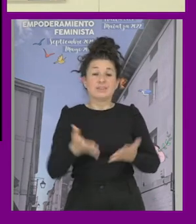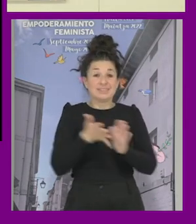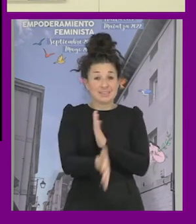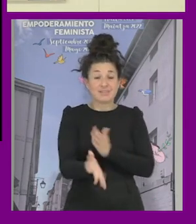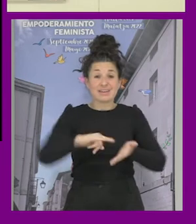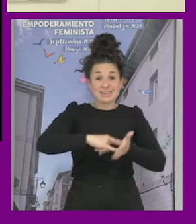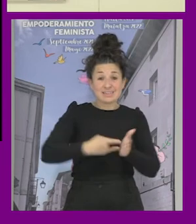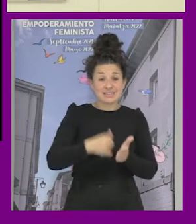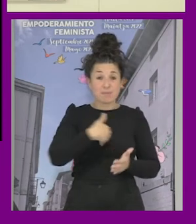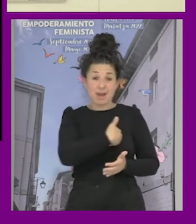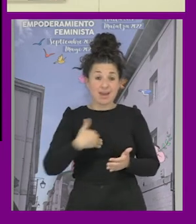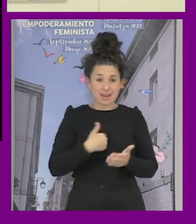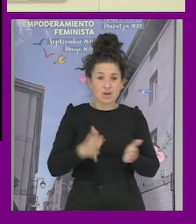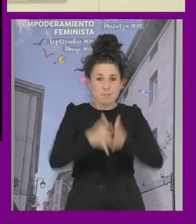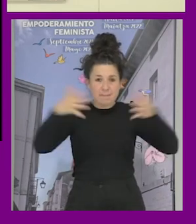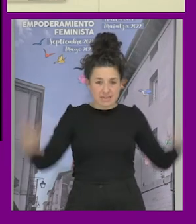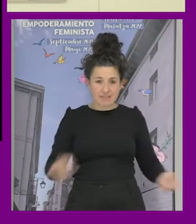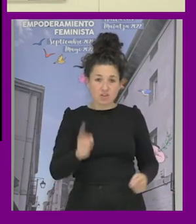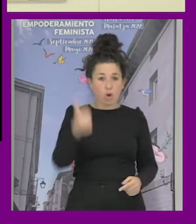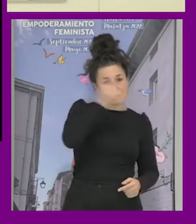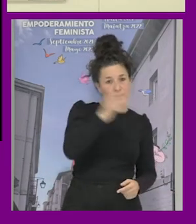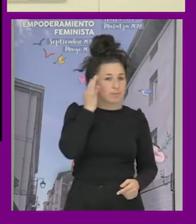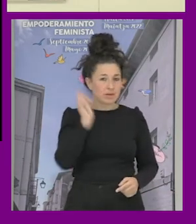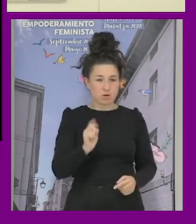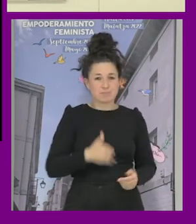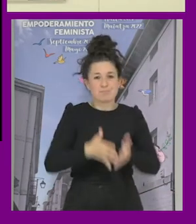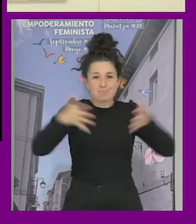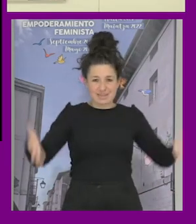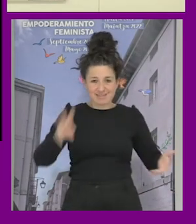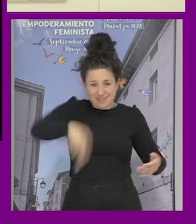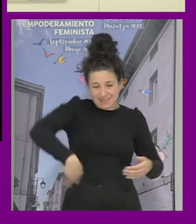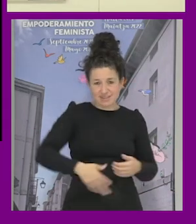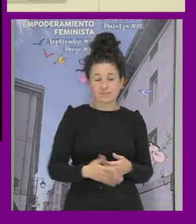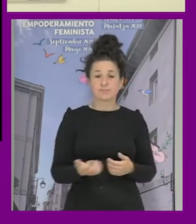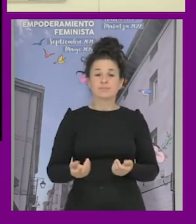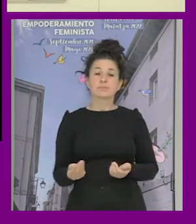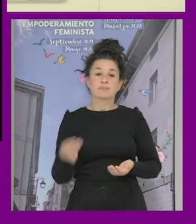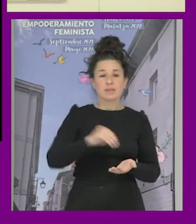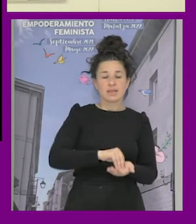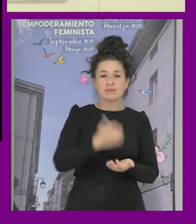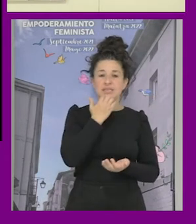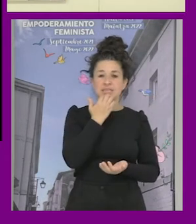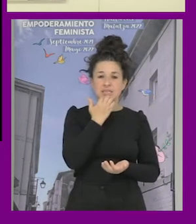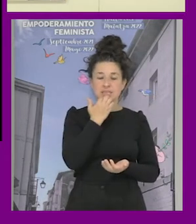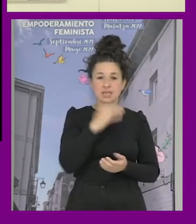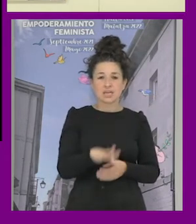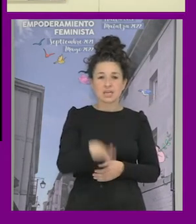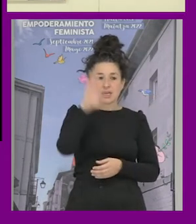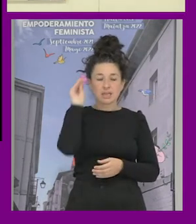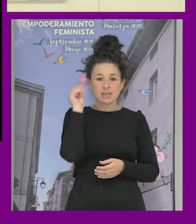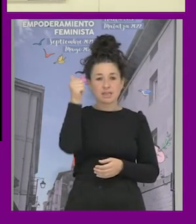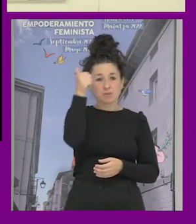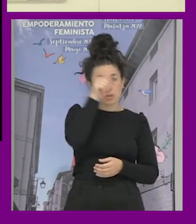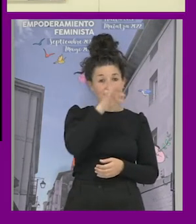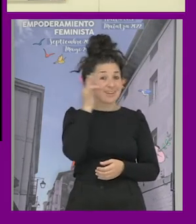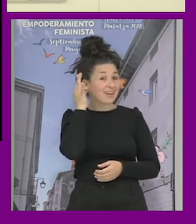que las categorías masculina y femenina y si plantea solo entendemos el género desde estas